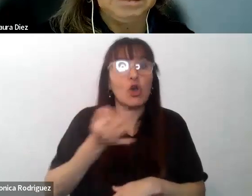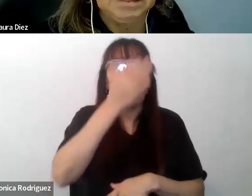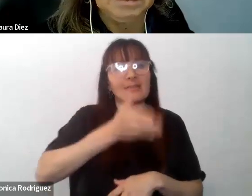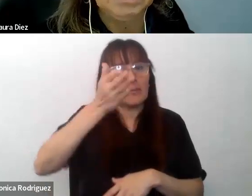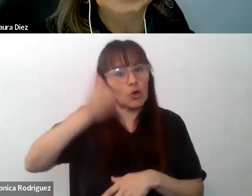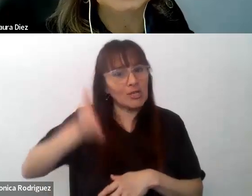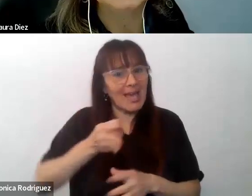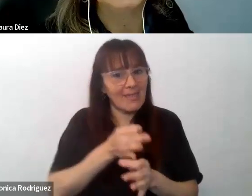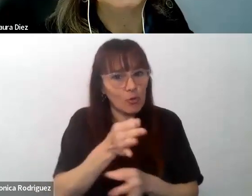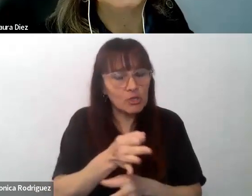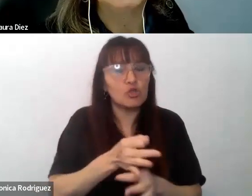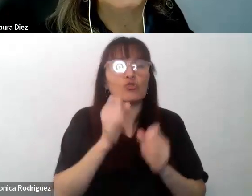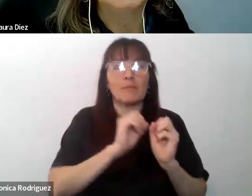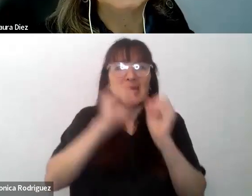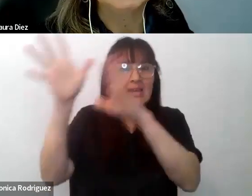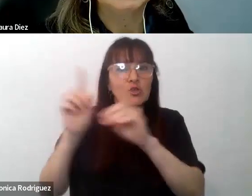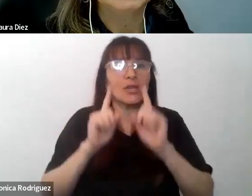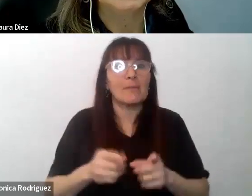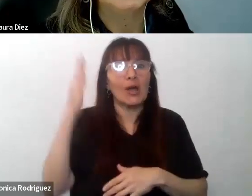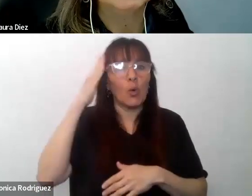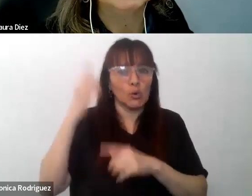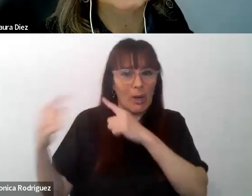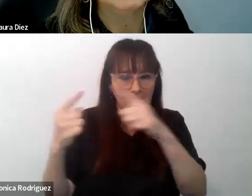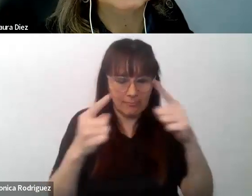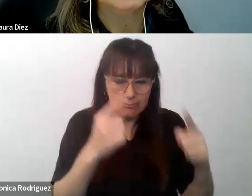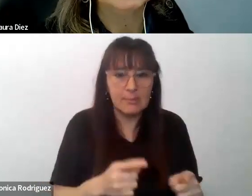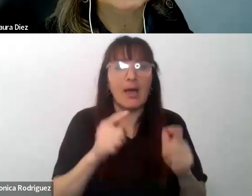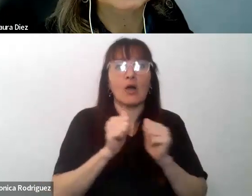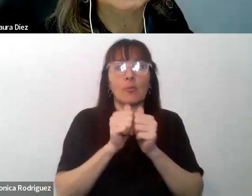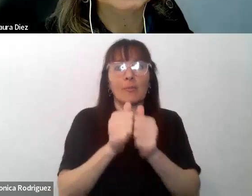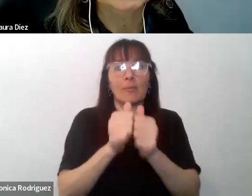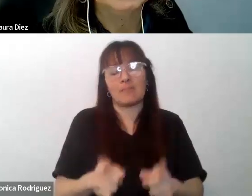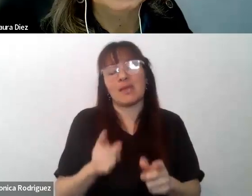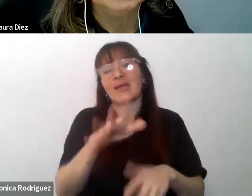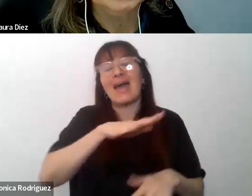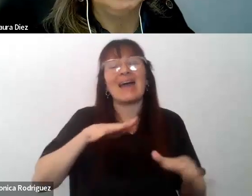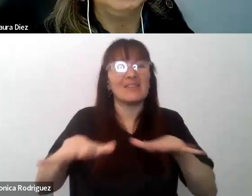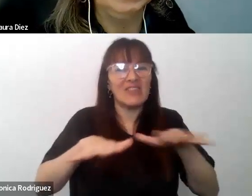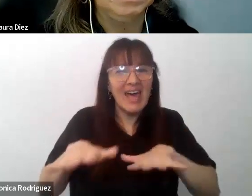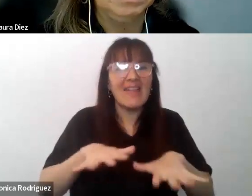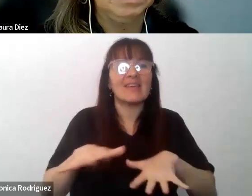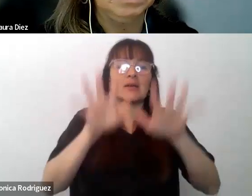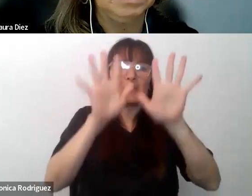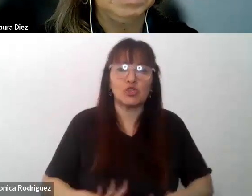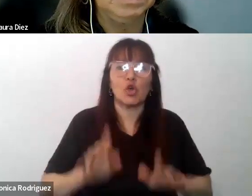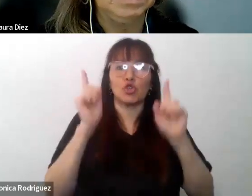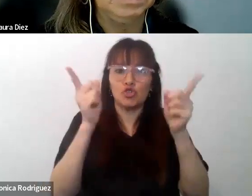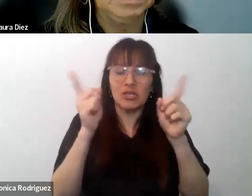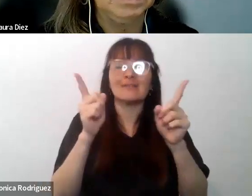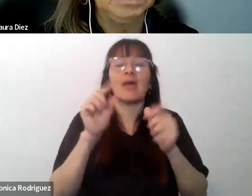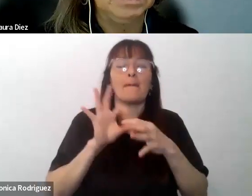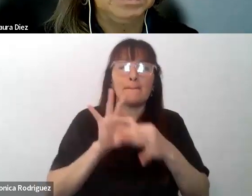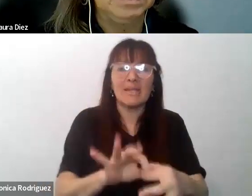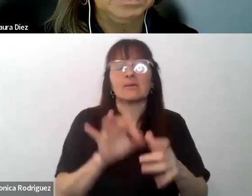educación, migración e interculturalidad. Acompaña actividades de capacitación docente, vinculación tecnológica